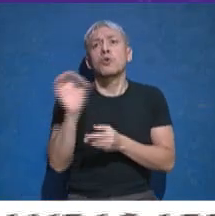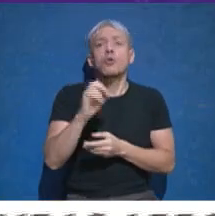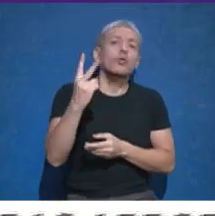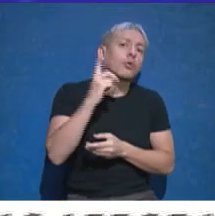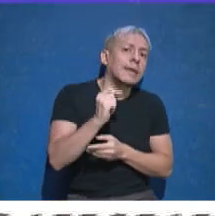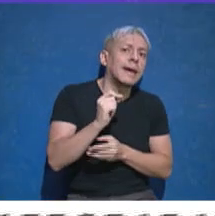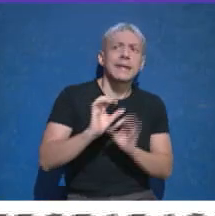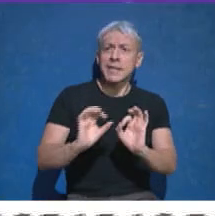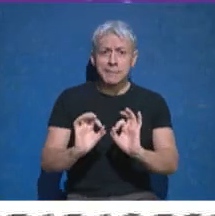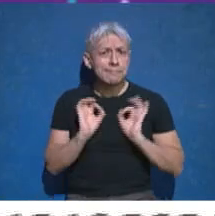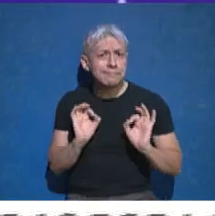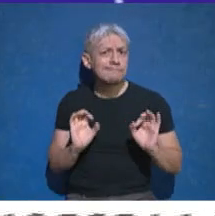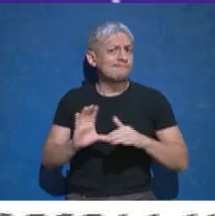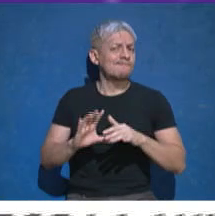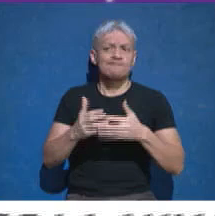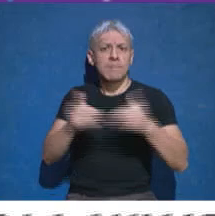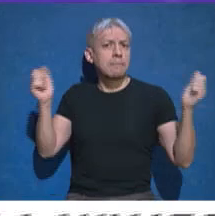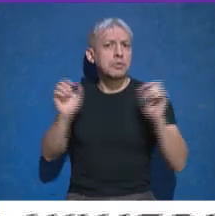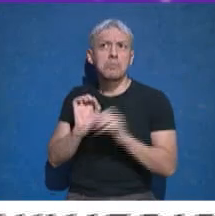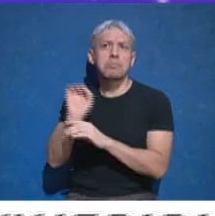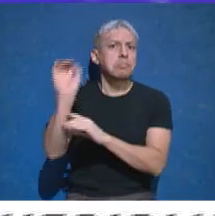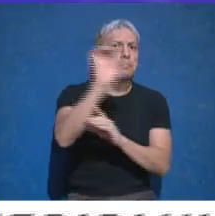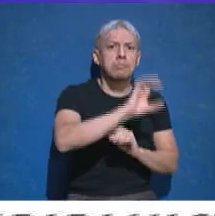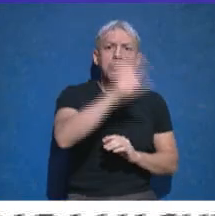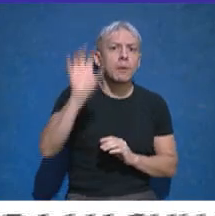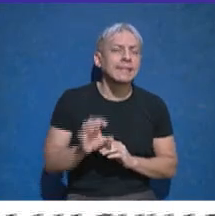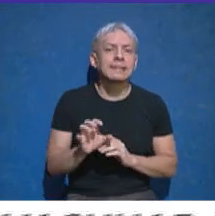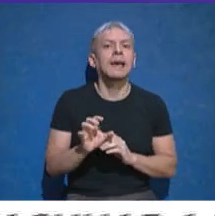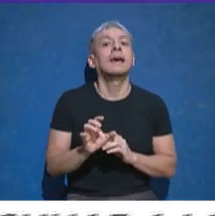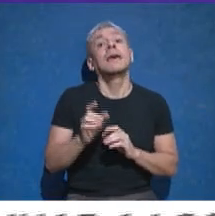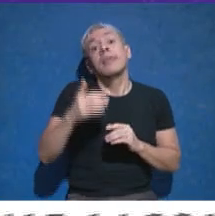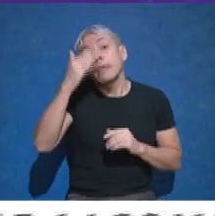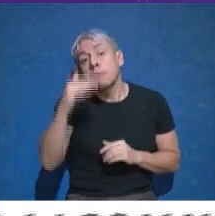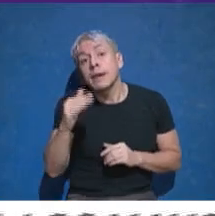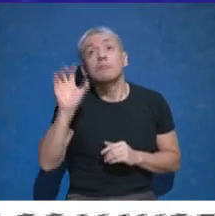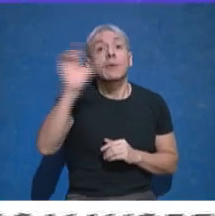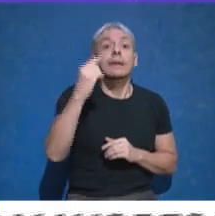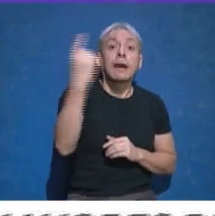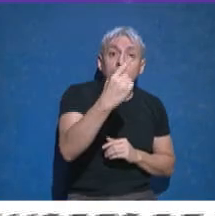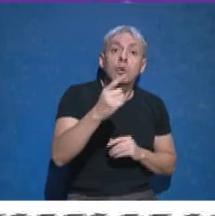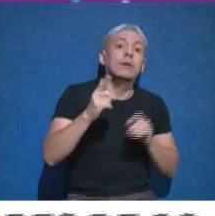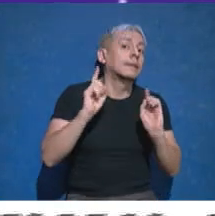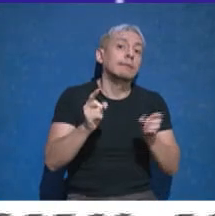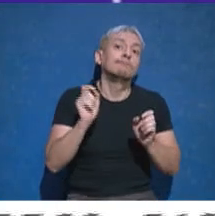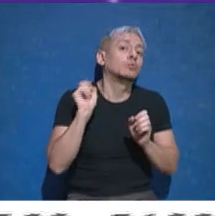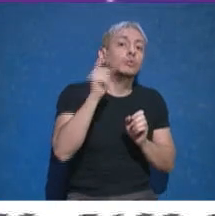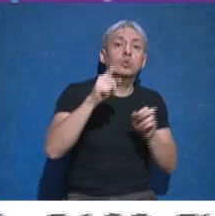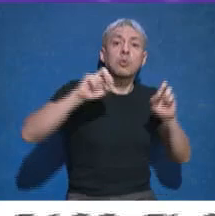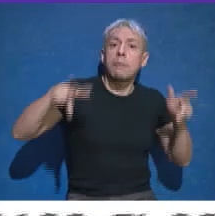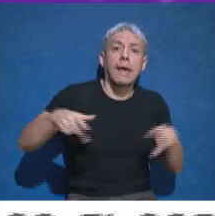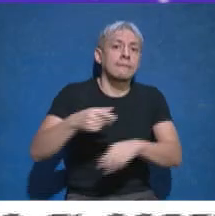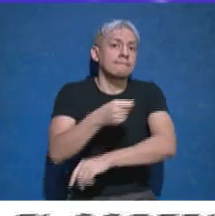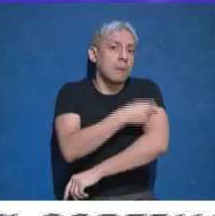tenemos una distribución asegurada a las provincias, y a su vez cada una de las provincias ha implementado diferentes estrategias de